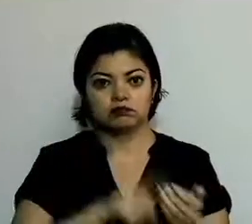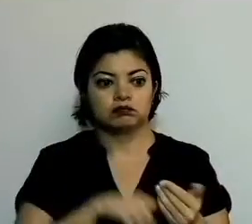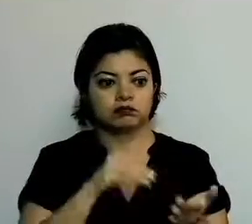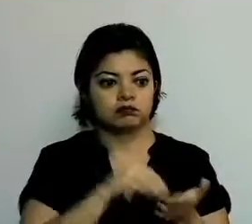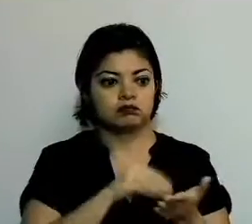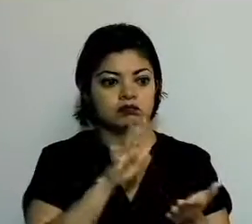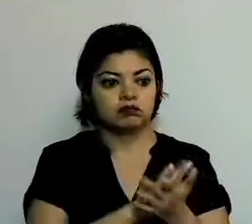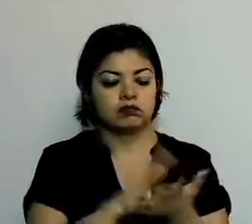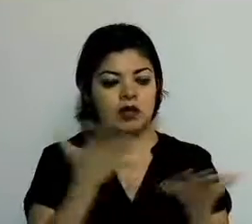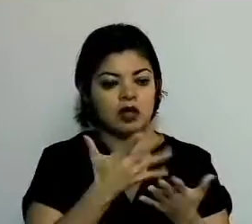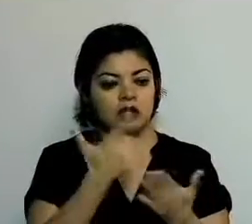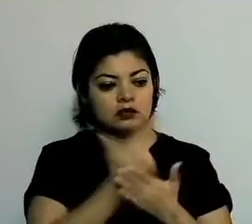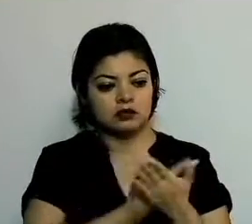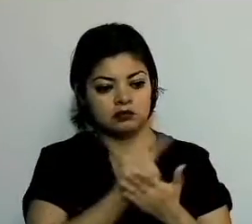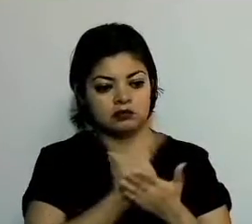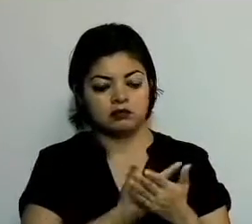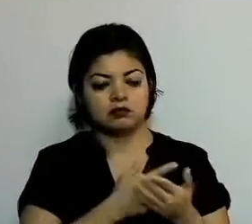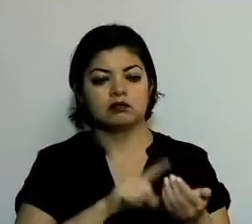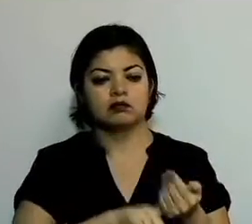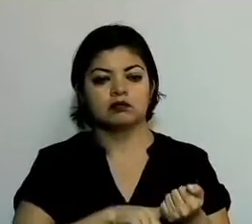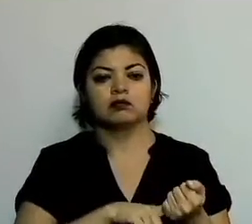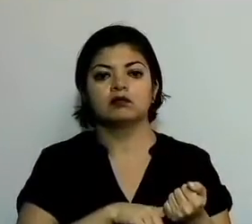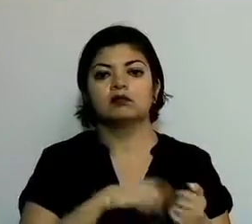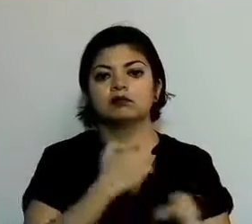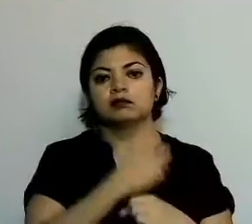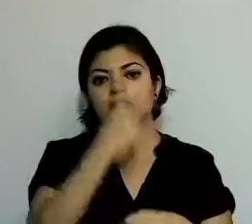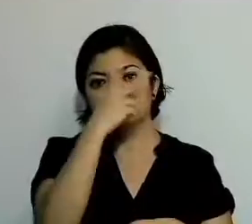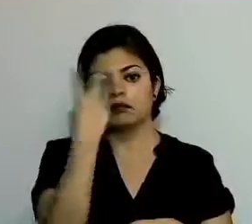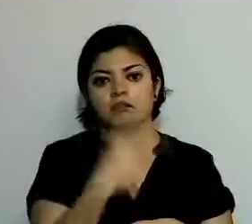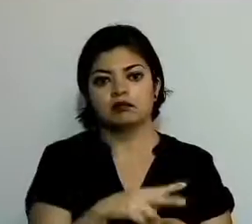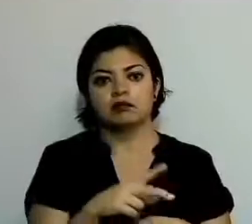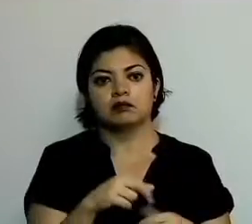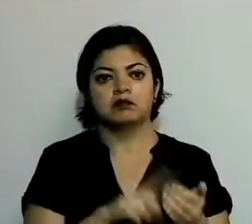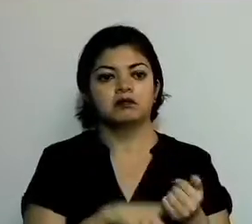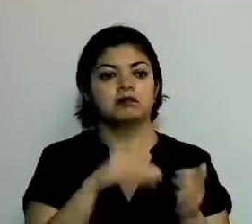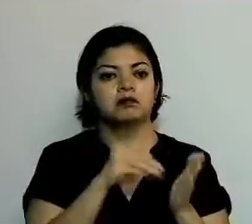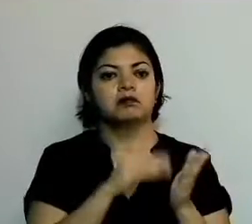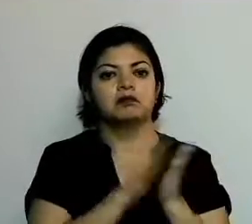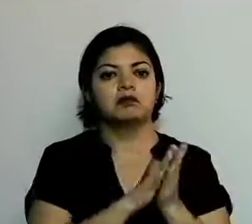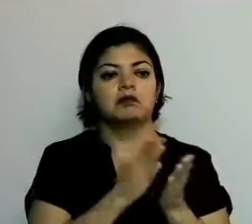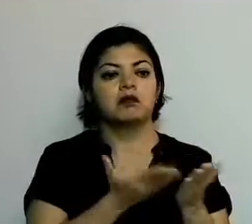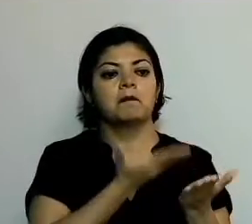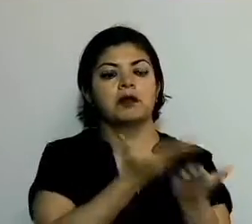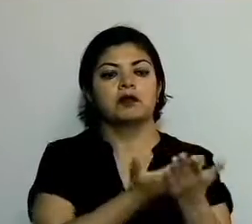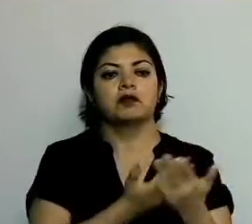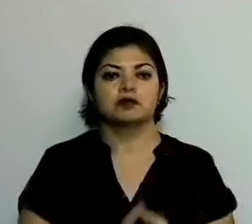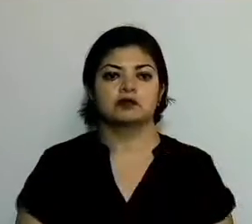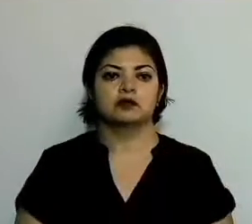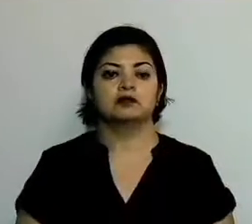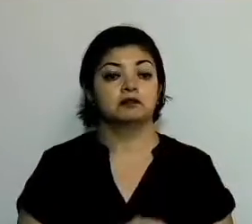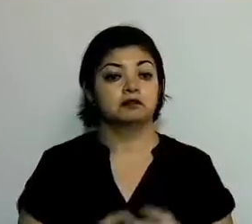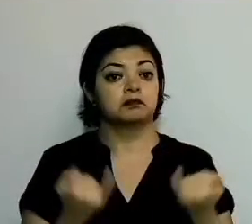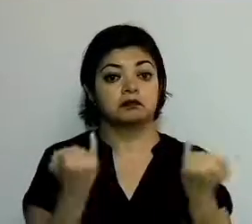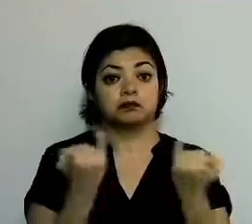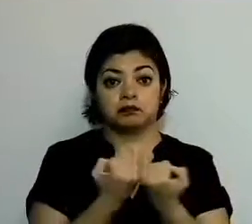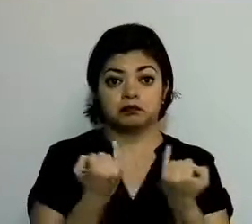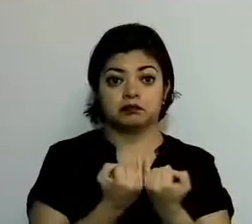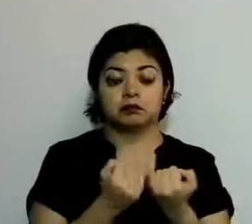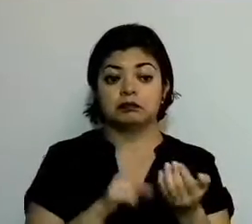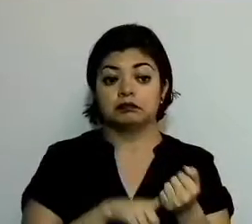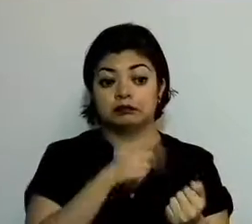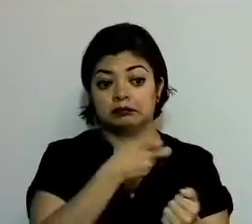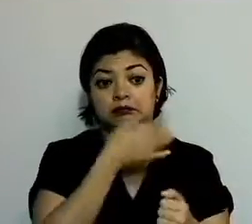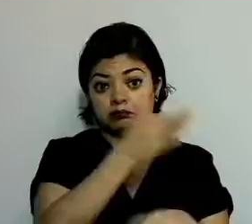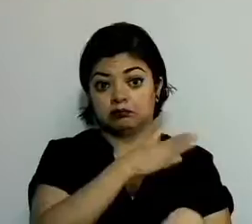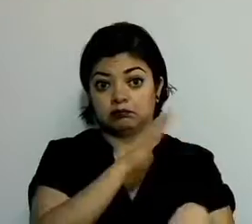tributen dentro del territorio del Estado de México, como se precisa en la iniciativa. De igual forma, ese ordenamiento,